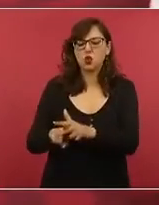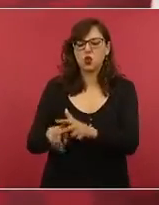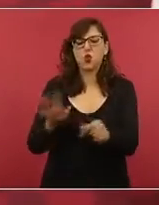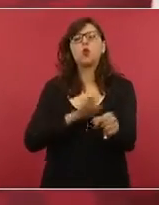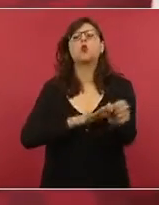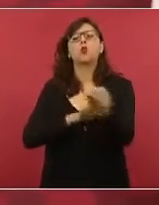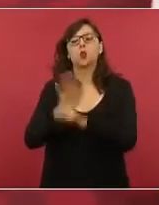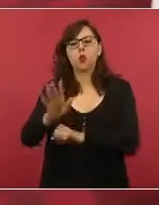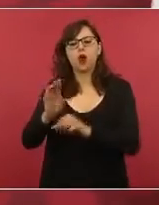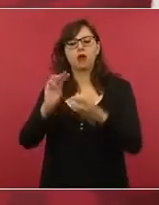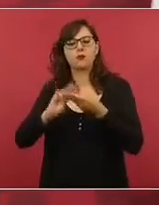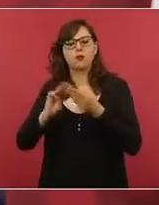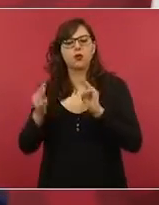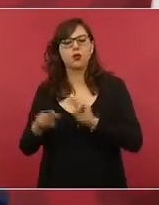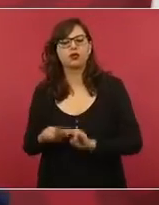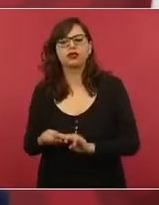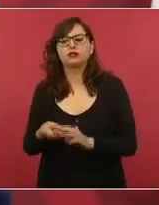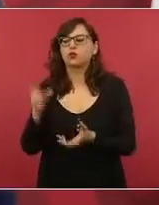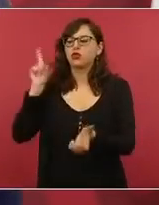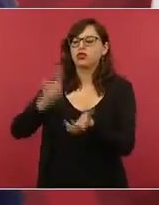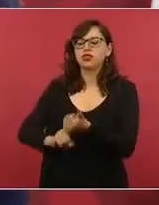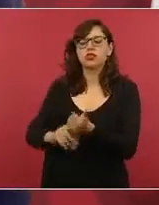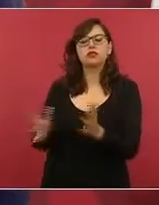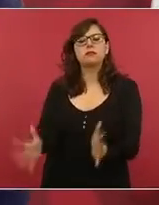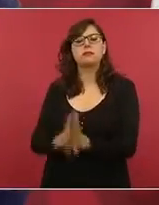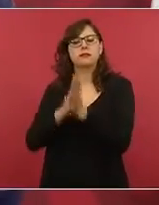quiénes participaron